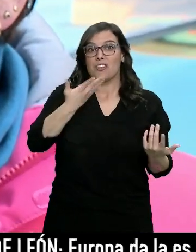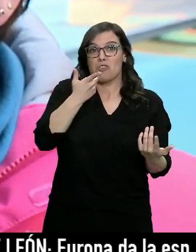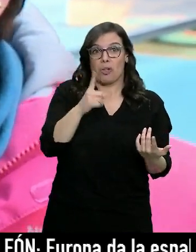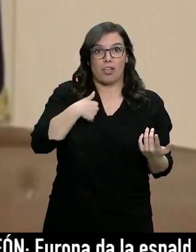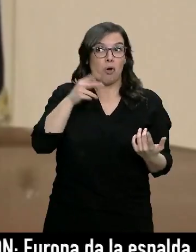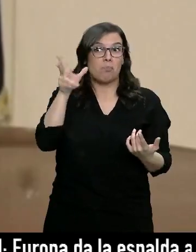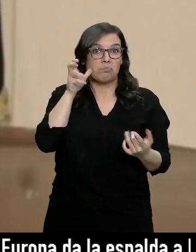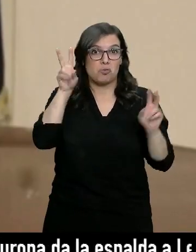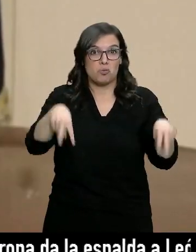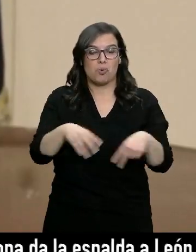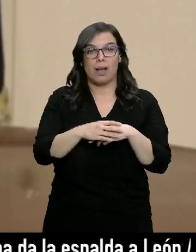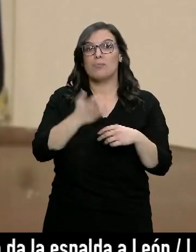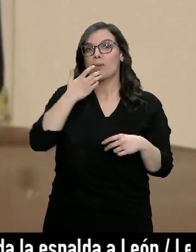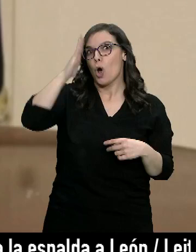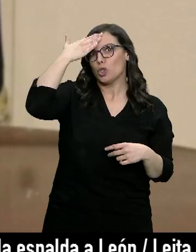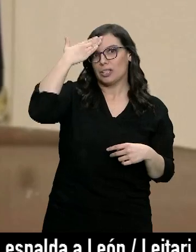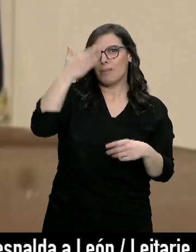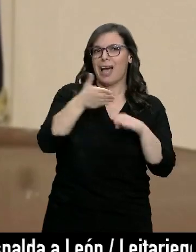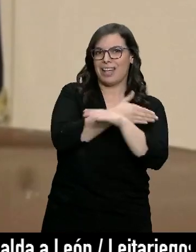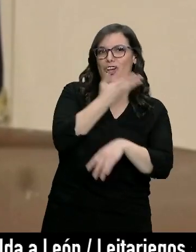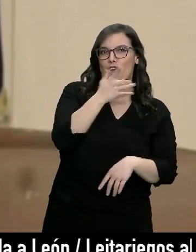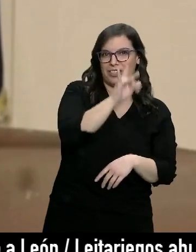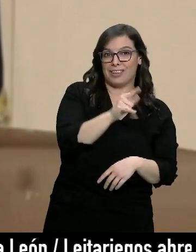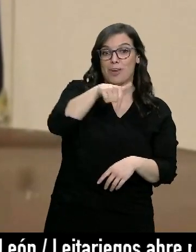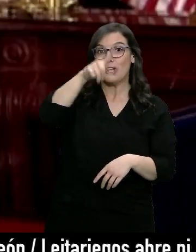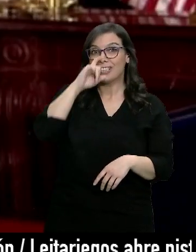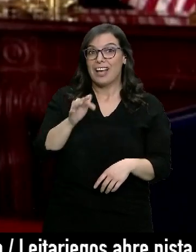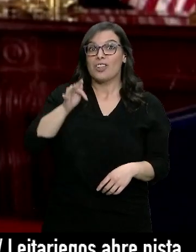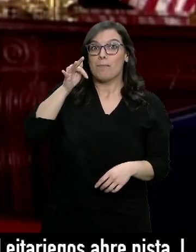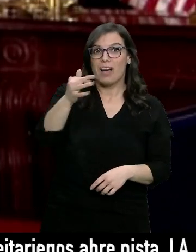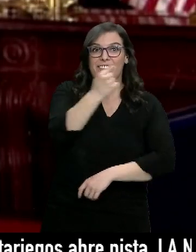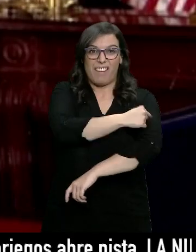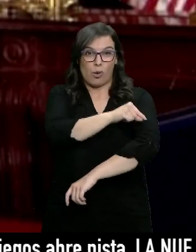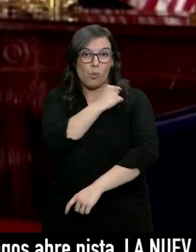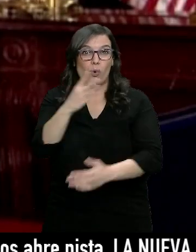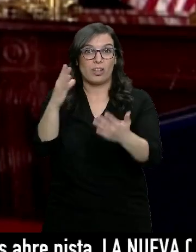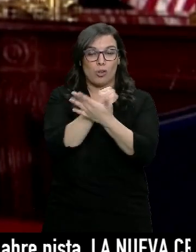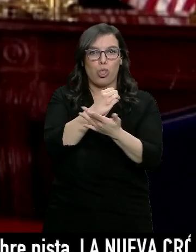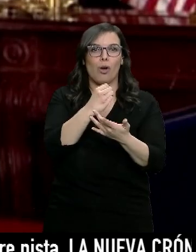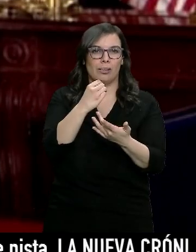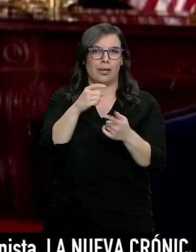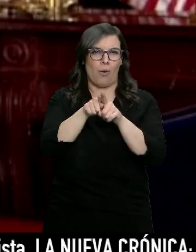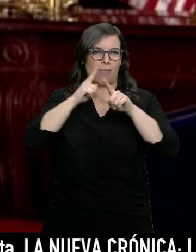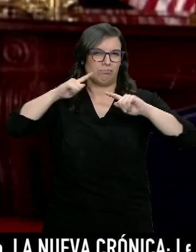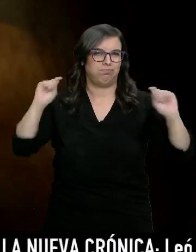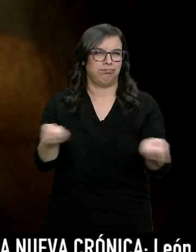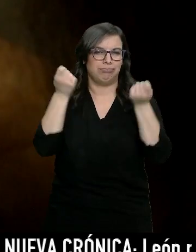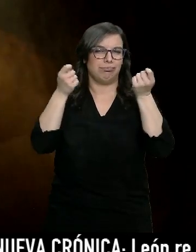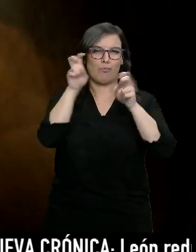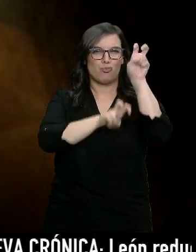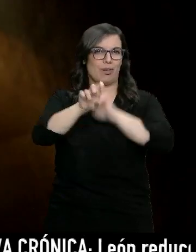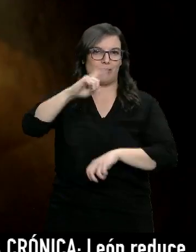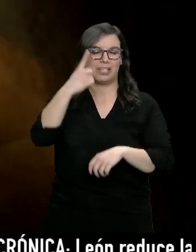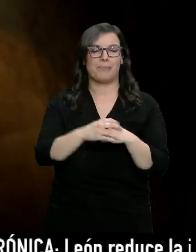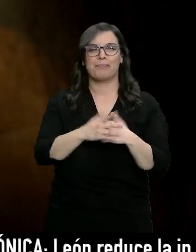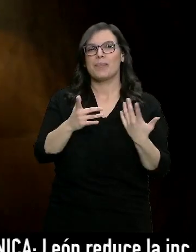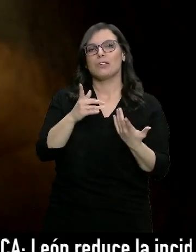vamos, yo no lo había oído. O Donald Trump, ya le conocíamos, pero en un año como este y con la vacuna de por medio, su nombre también ha sido de los más buscados. Eso